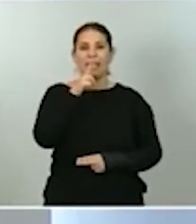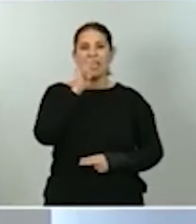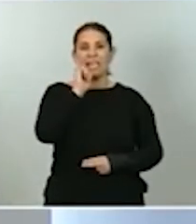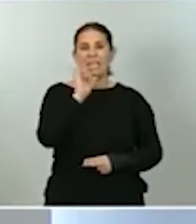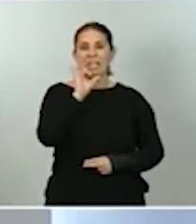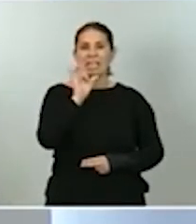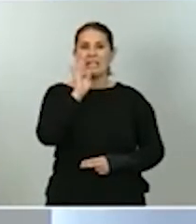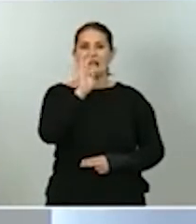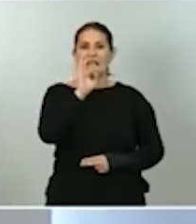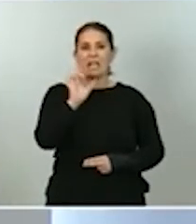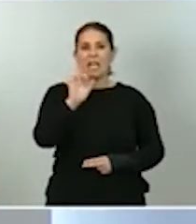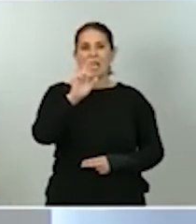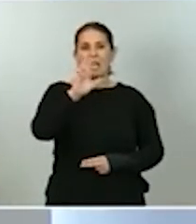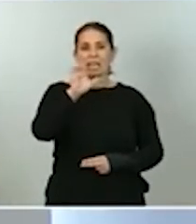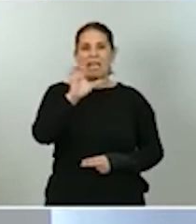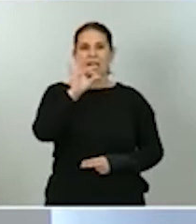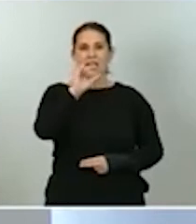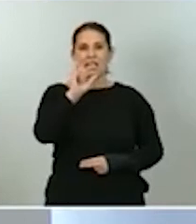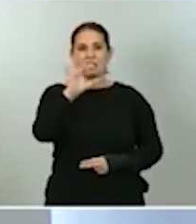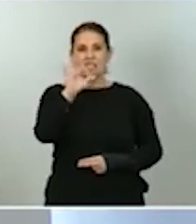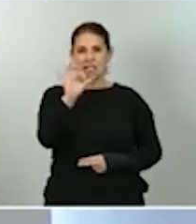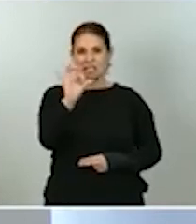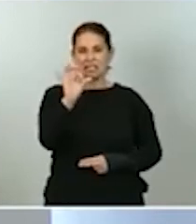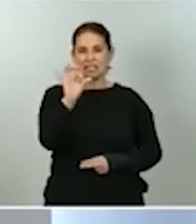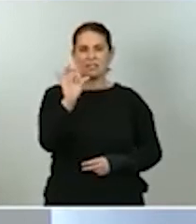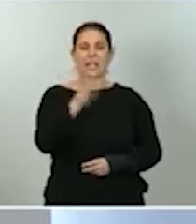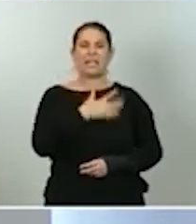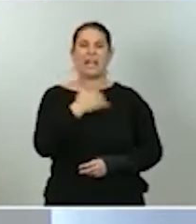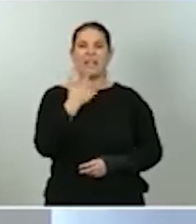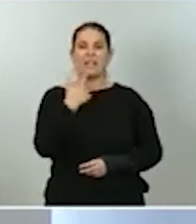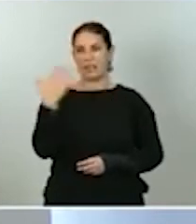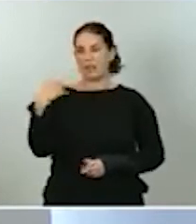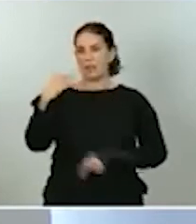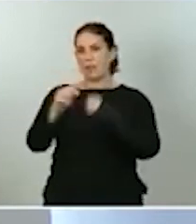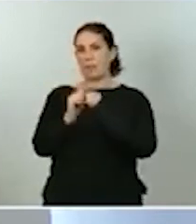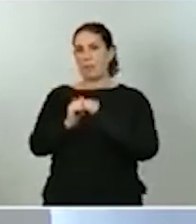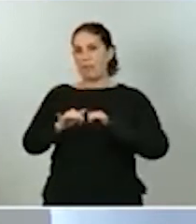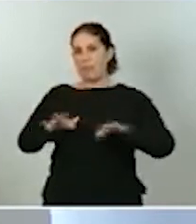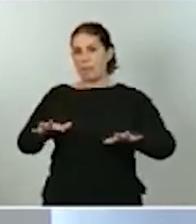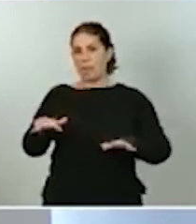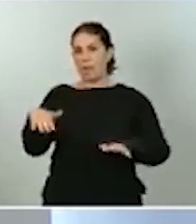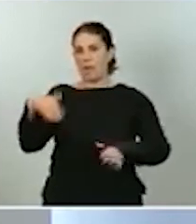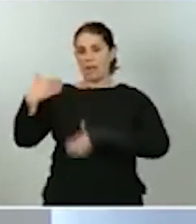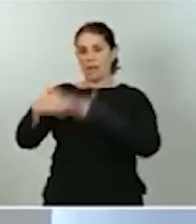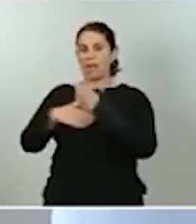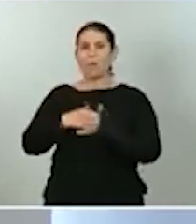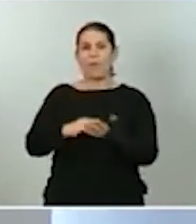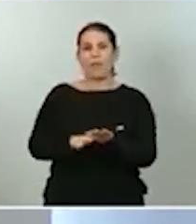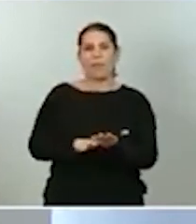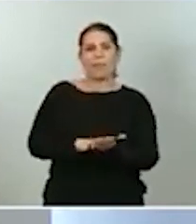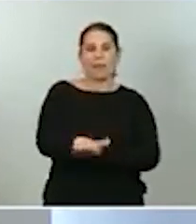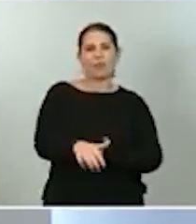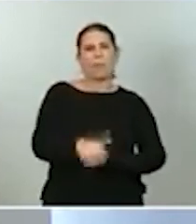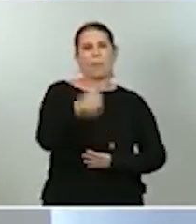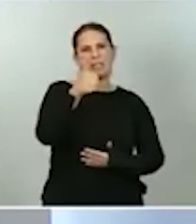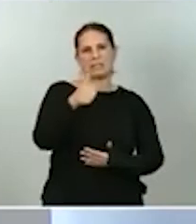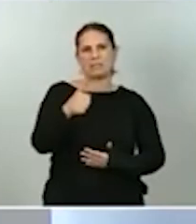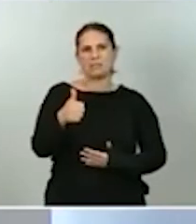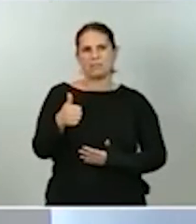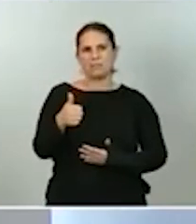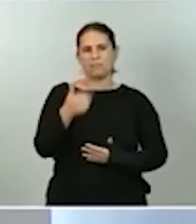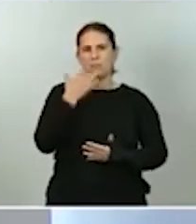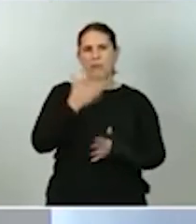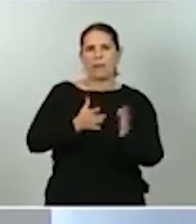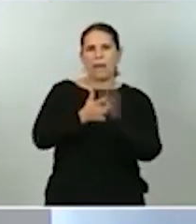en el sentido de que este impacto transitorio de la pandemia pueda tener un impacto más permanente o más estructural. Este ha sido el